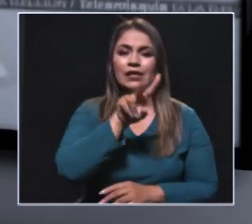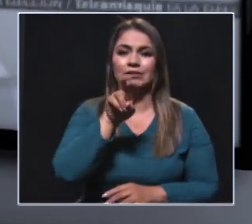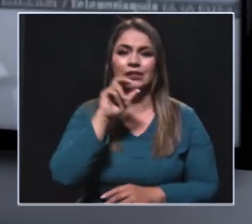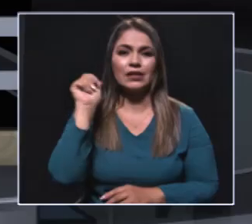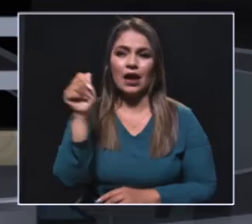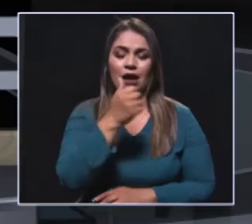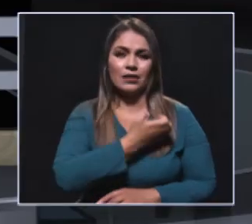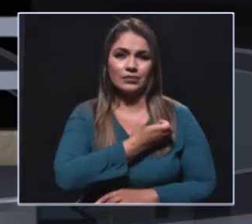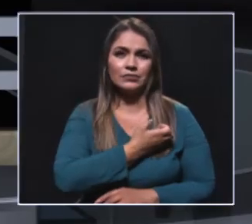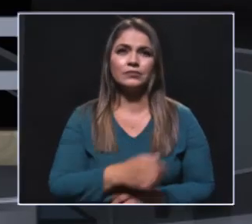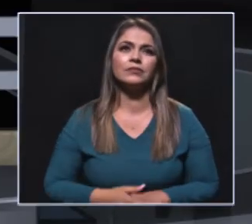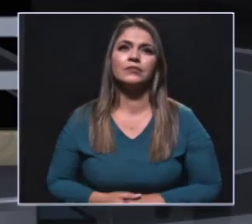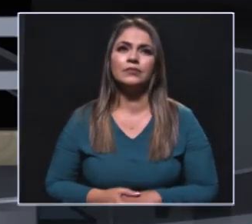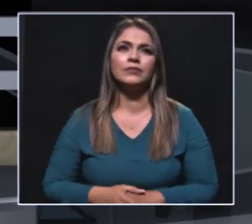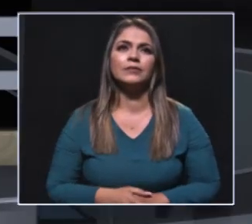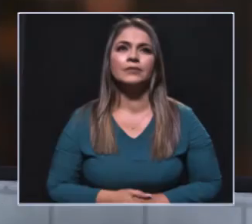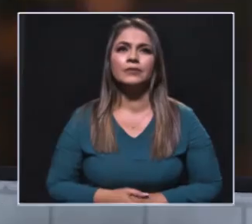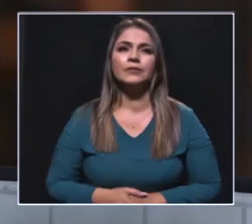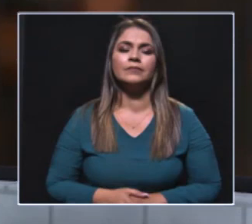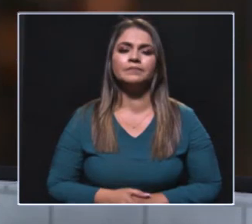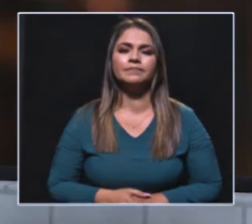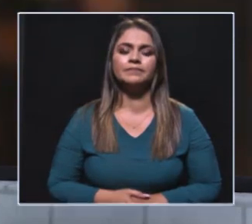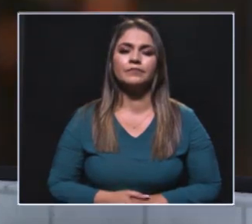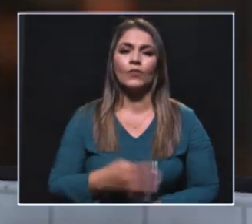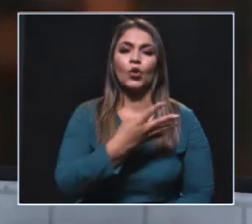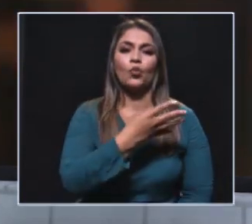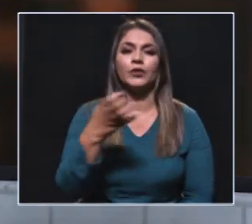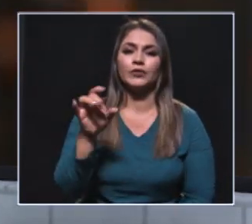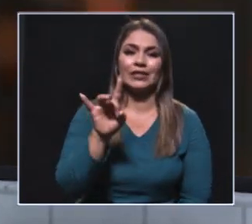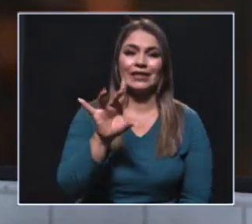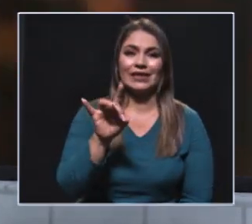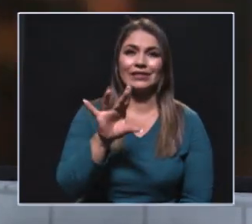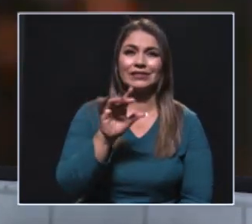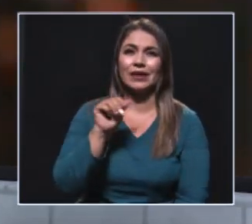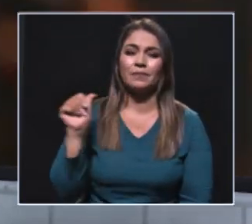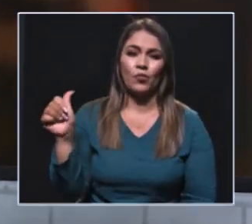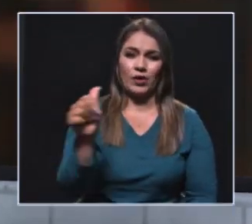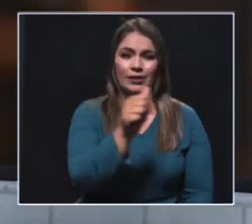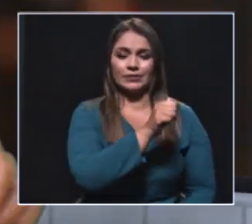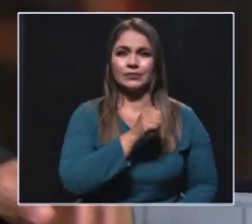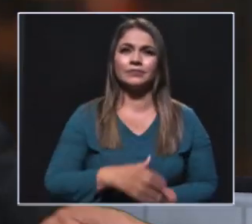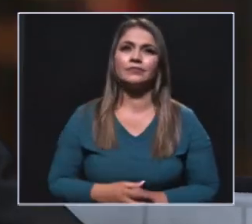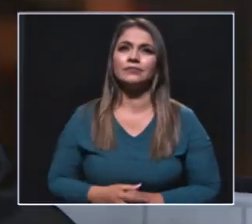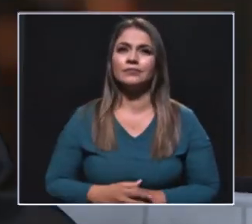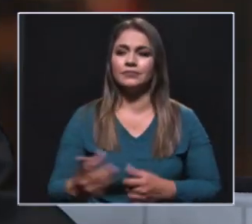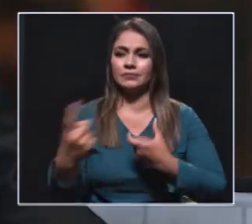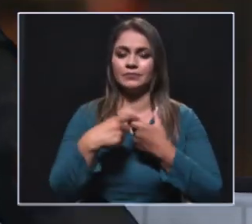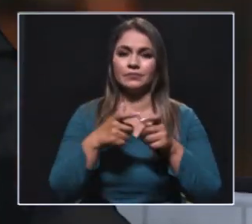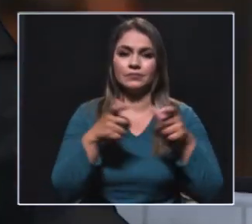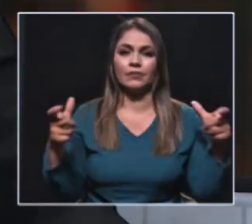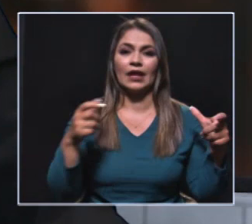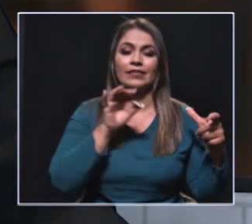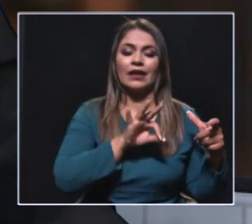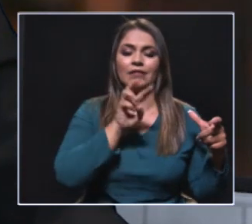para el Departamento de Antioquia. Juan, de las 415 mil personas, mujeres que están en nuestra escuela,